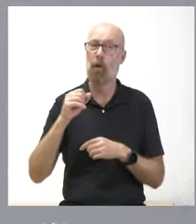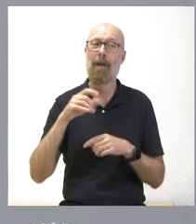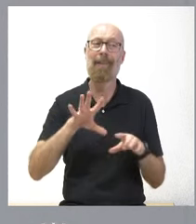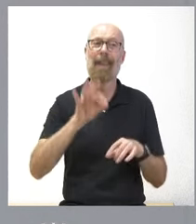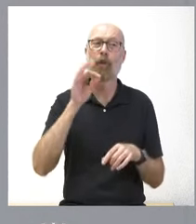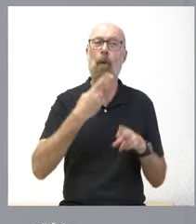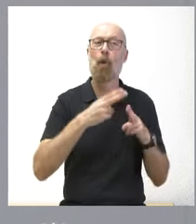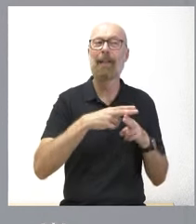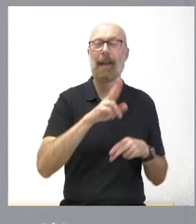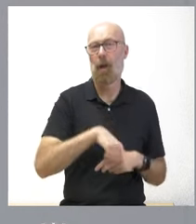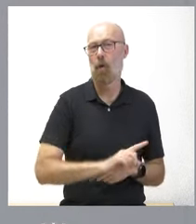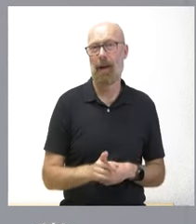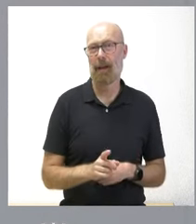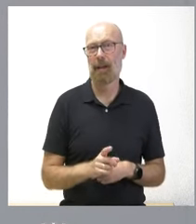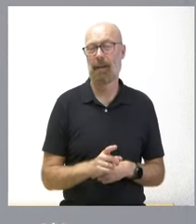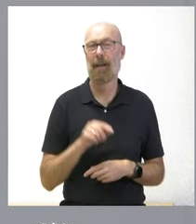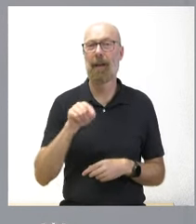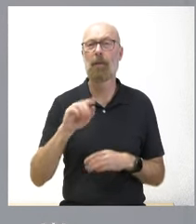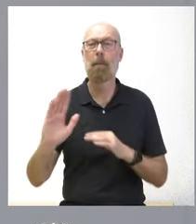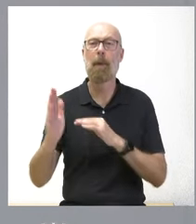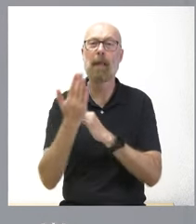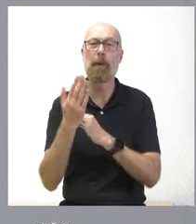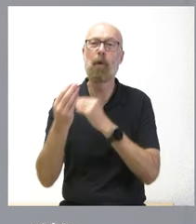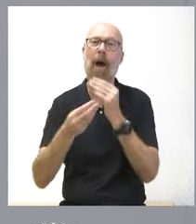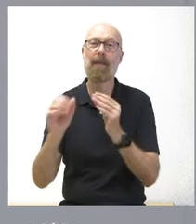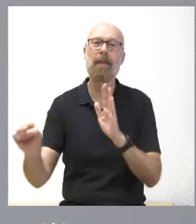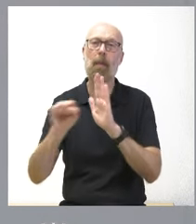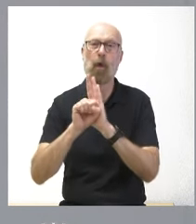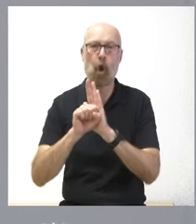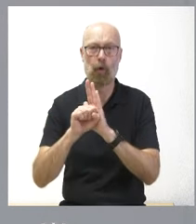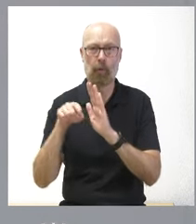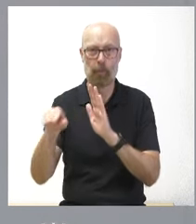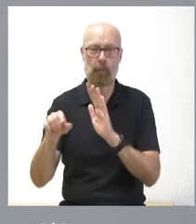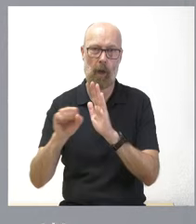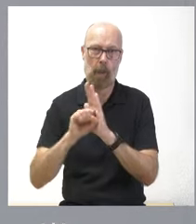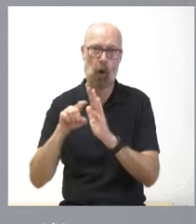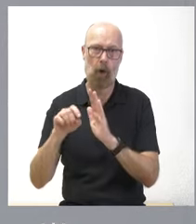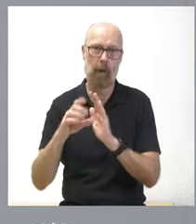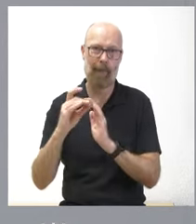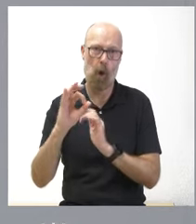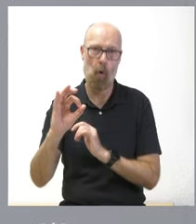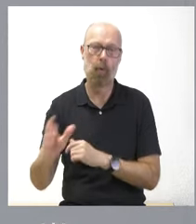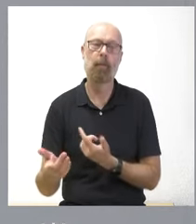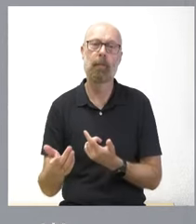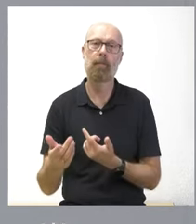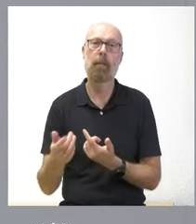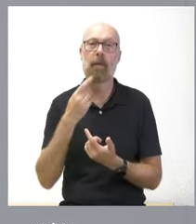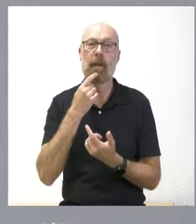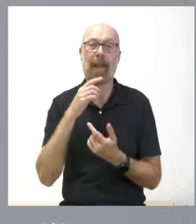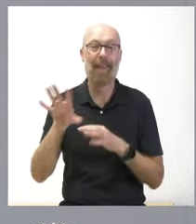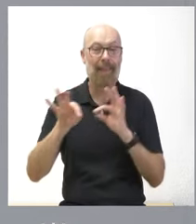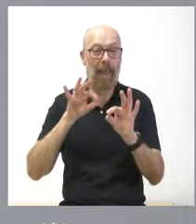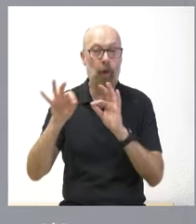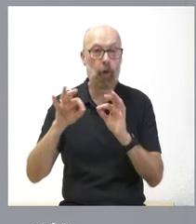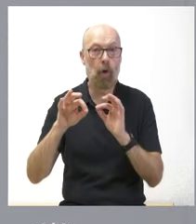es una planteamiento que hace la denominación de origen dice usted se puede revertir esa decisión es que estamos en el trámite